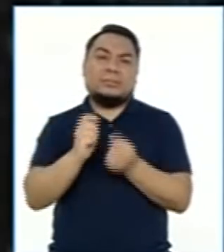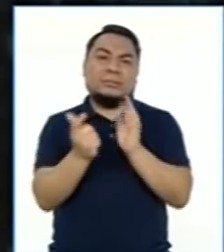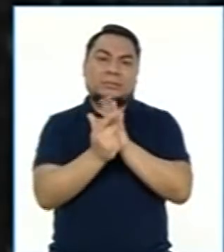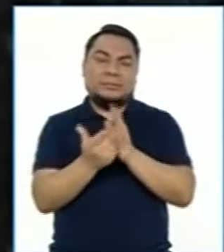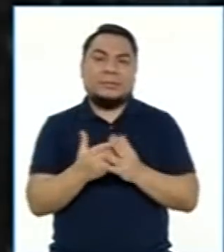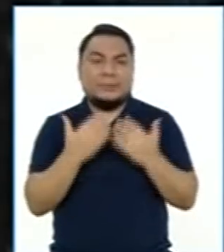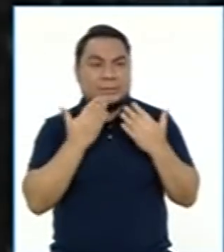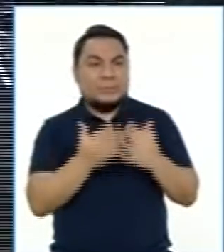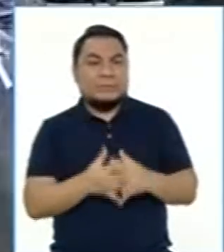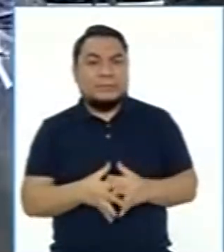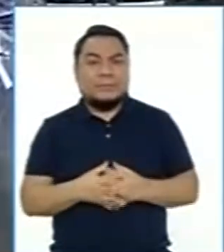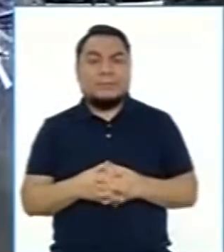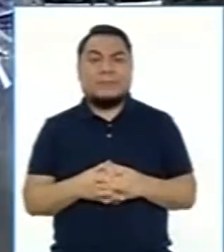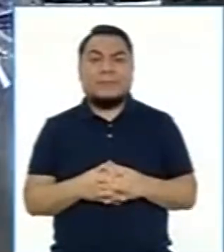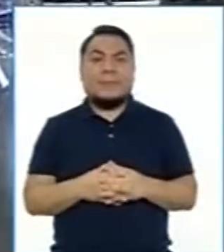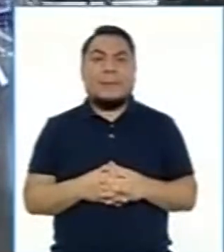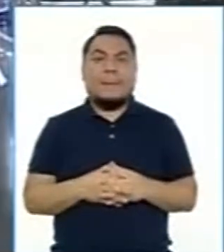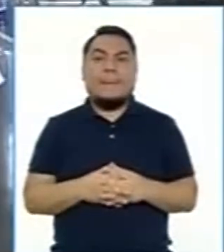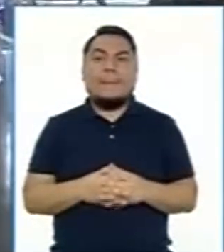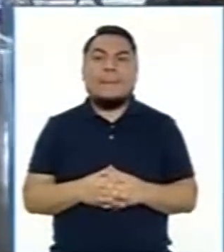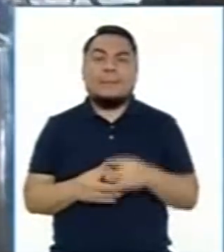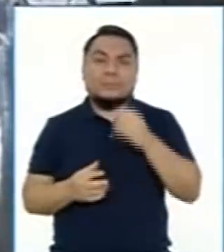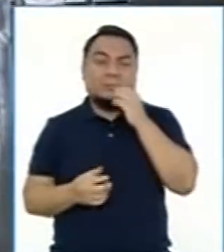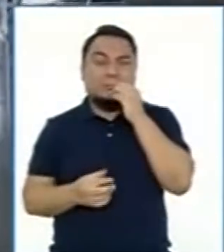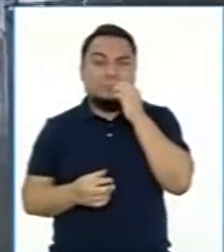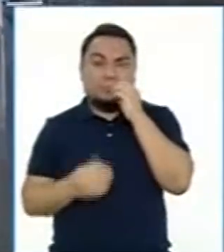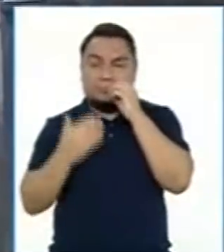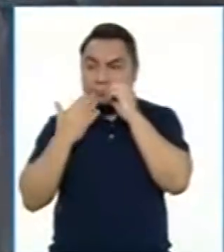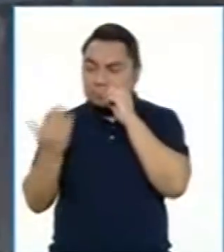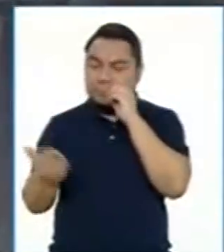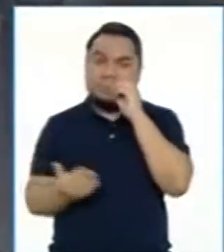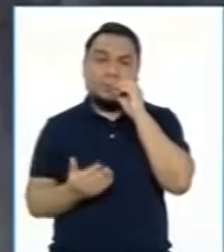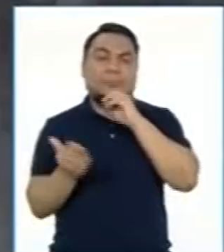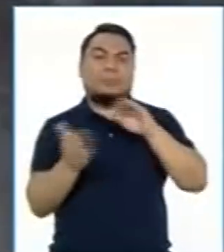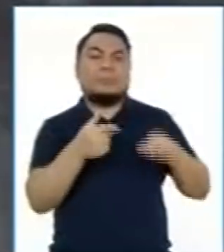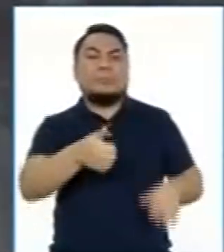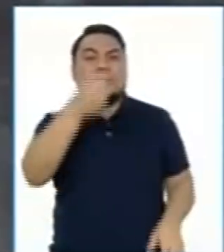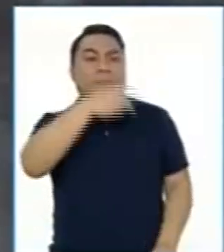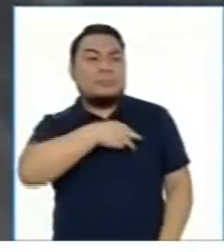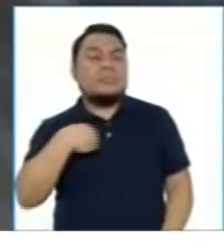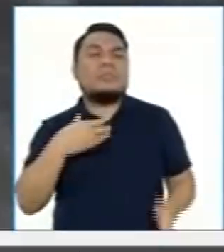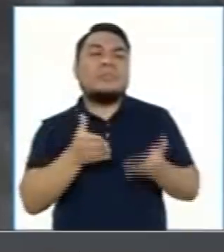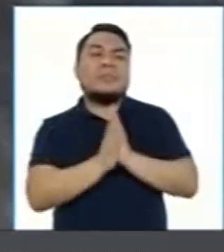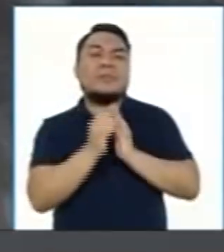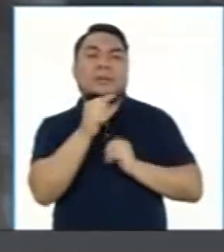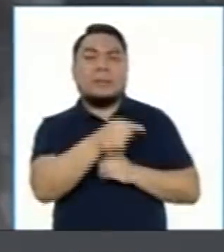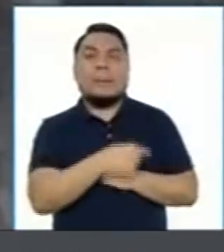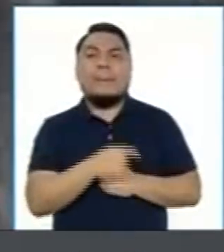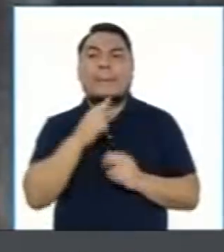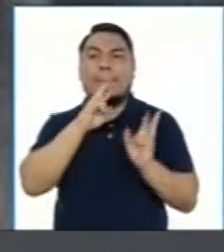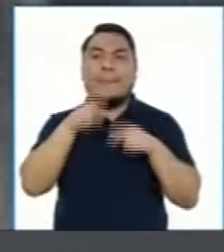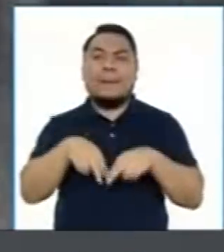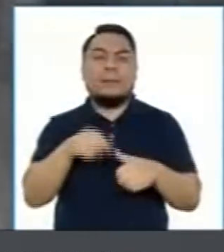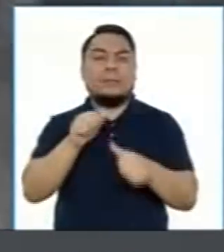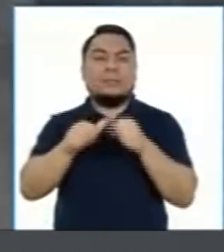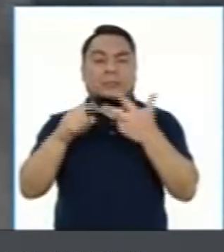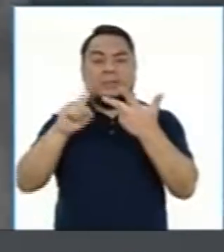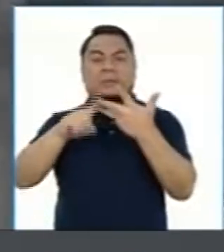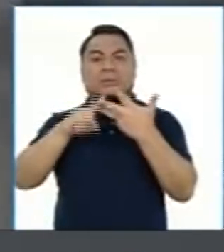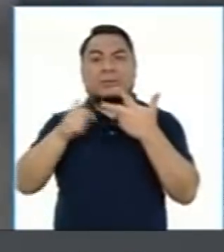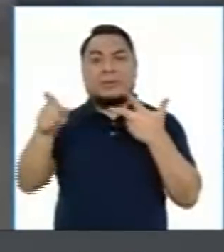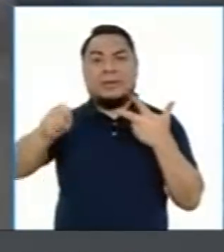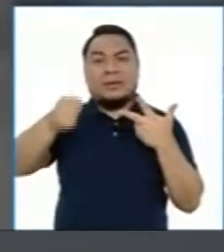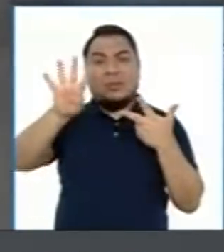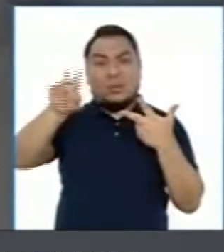de medidas. Gracias, presidente. Gracias, ministra. Por favor, al premier, yo le pediría que responda a la pregunta 3 de